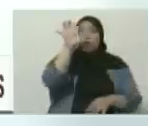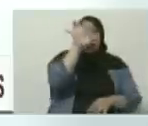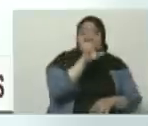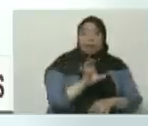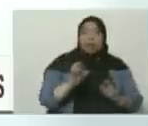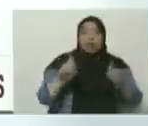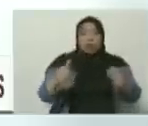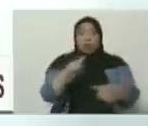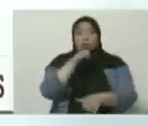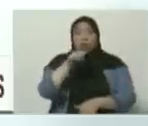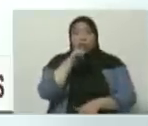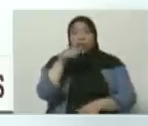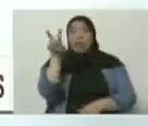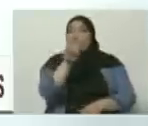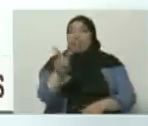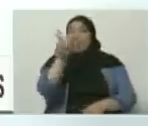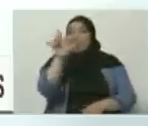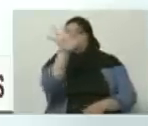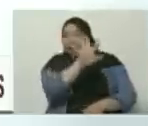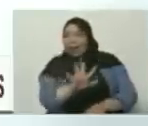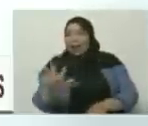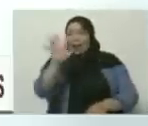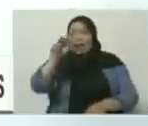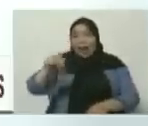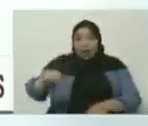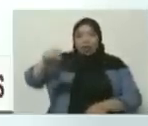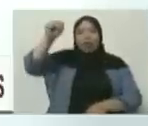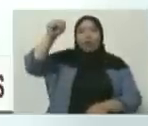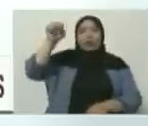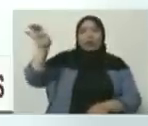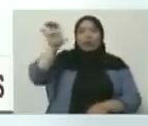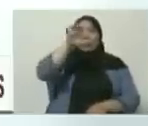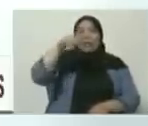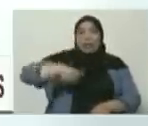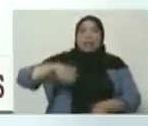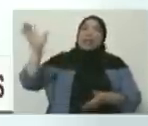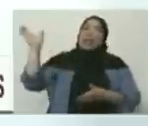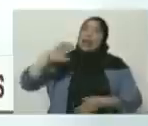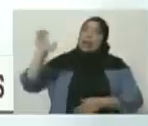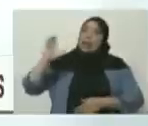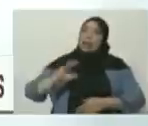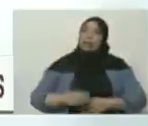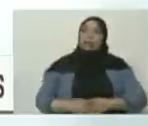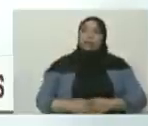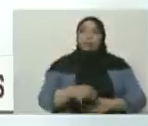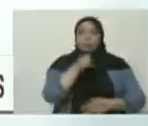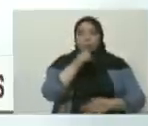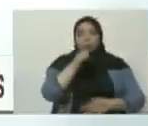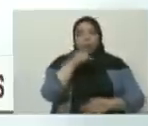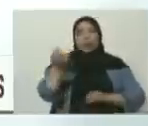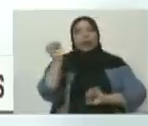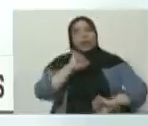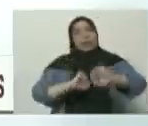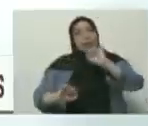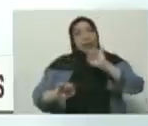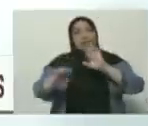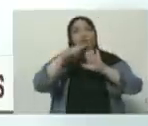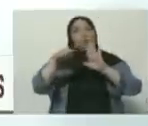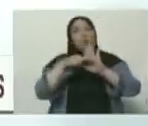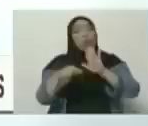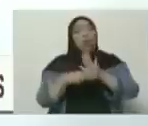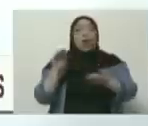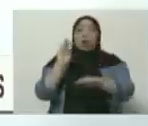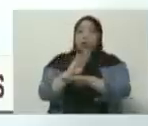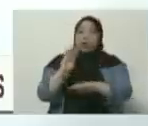zona de la franja norte costera y la capital del país, Caracas. Bueno, sigamos con mucha prevención, con mucho cuidado,